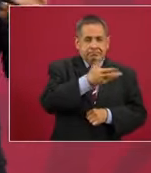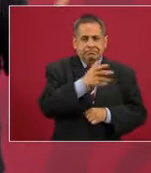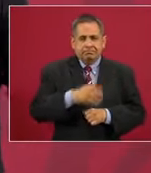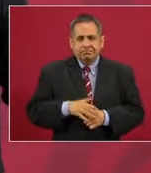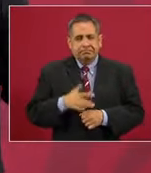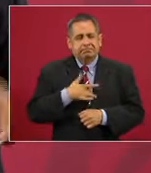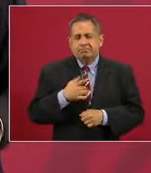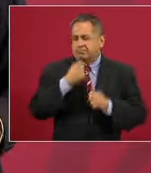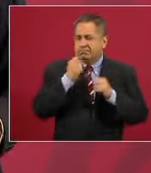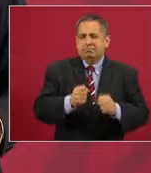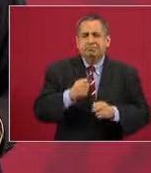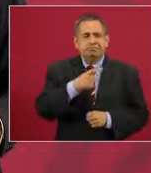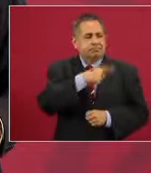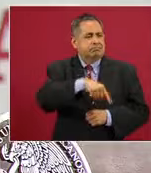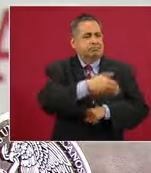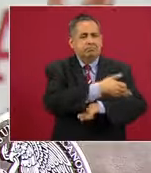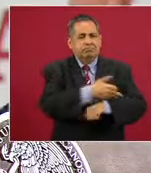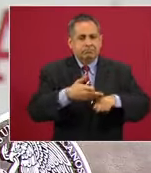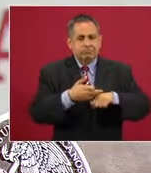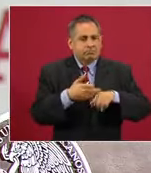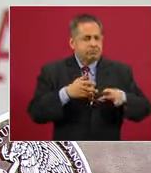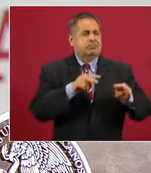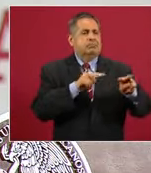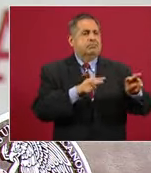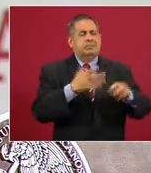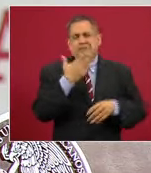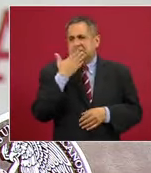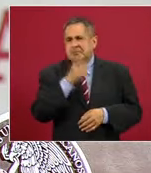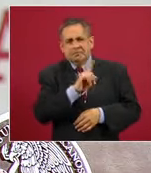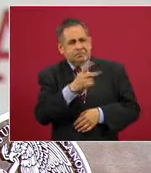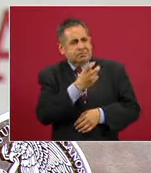estoy seguro que no lo ven bien.